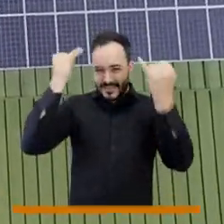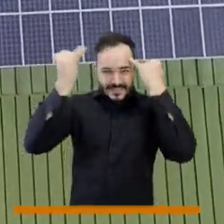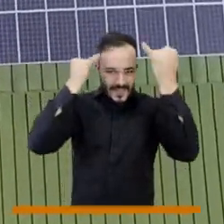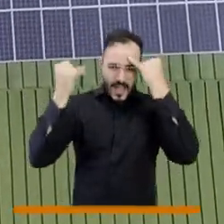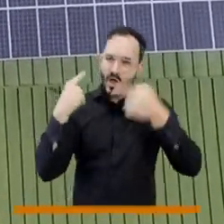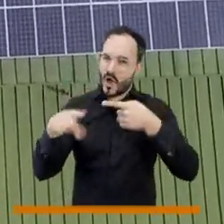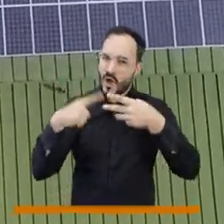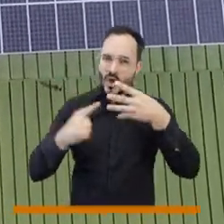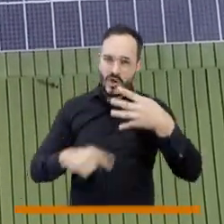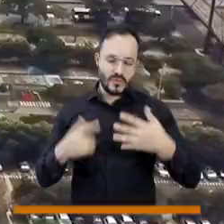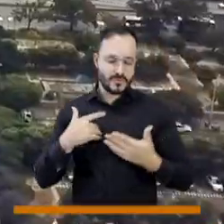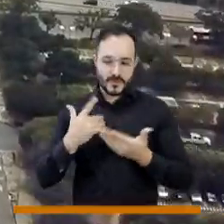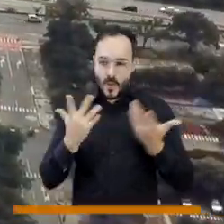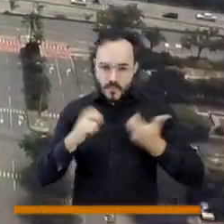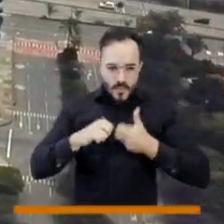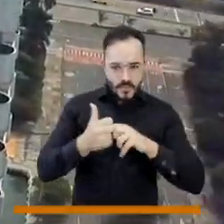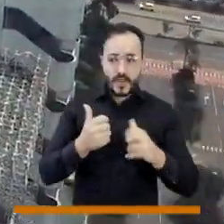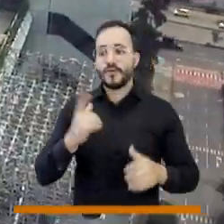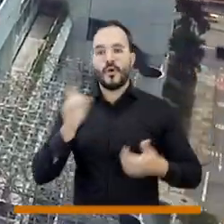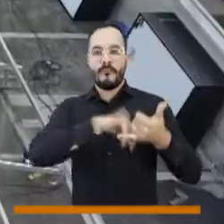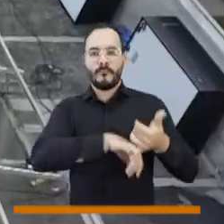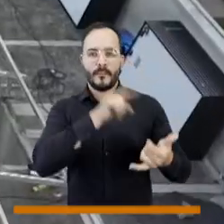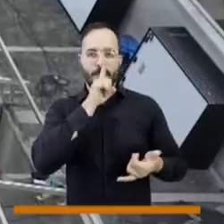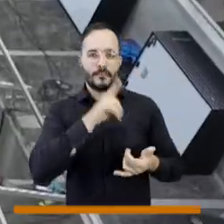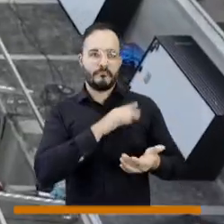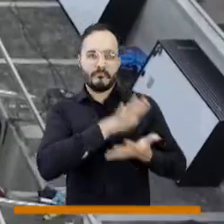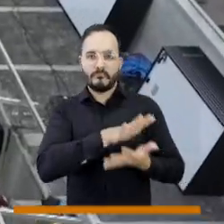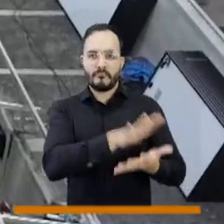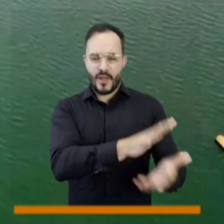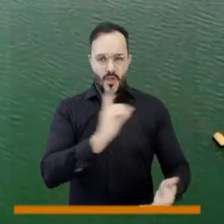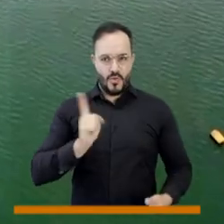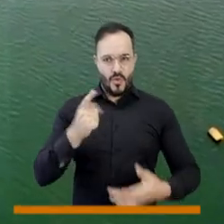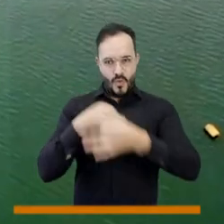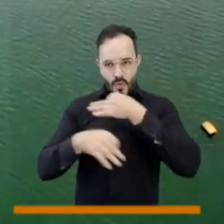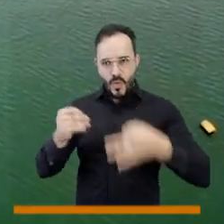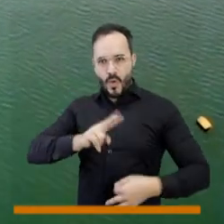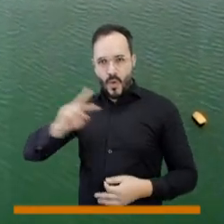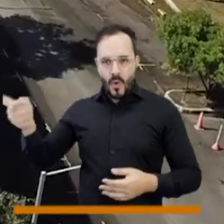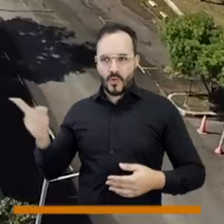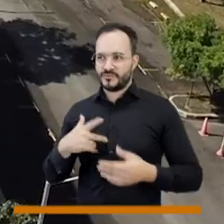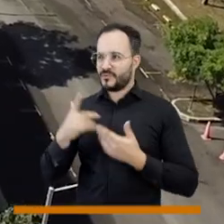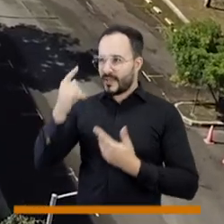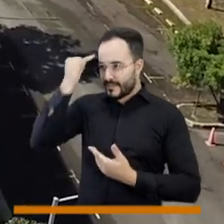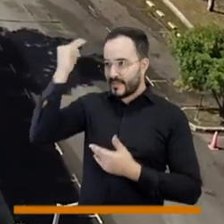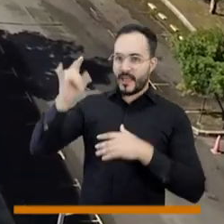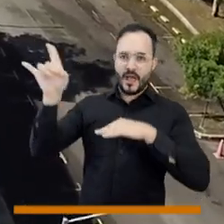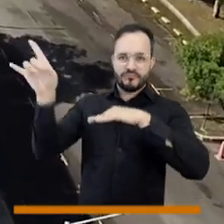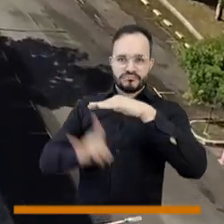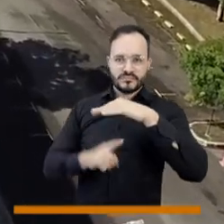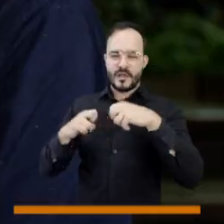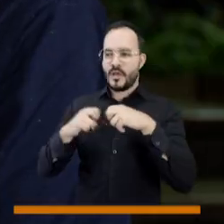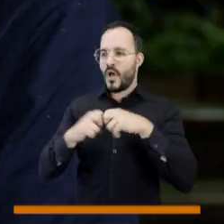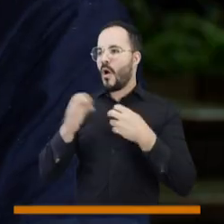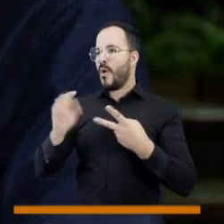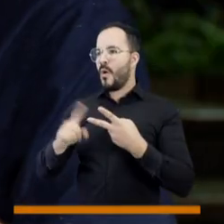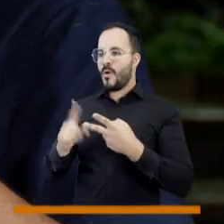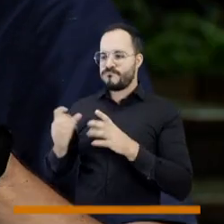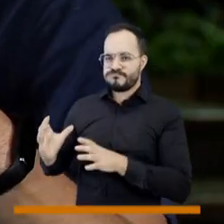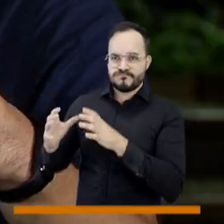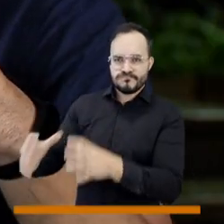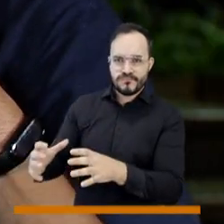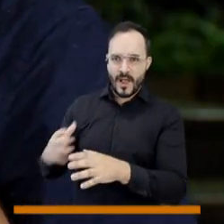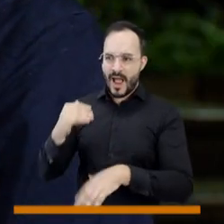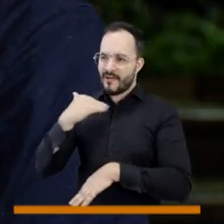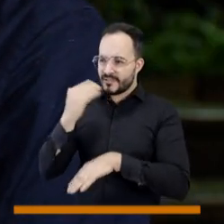hora de resolver los problemas, no como se ha hecho toda la vida, sino pensar en baterías, en autogeneración, en medición inteligente,